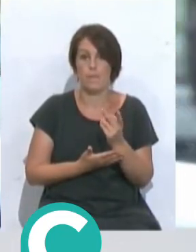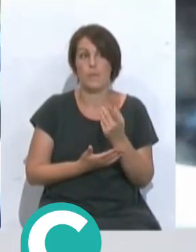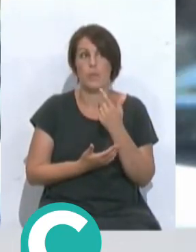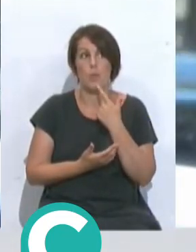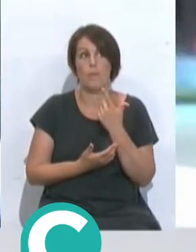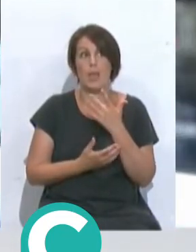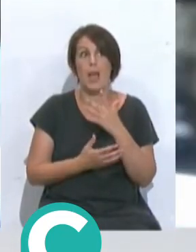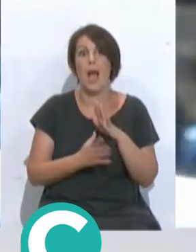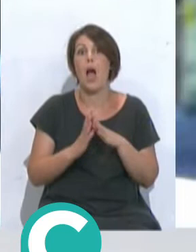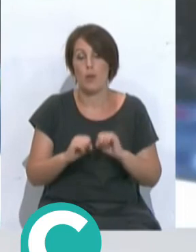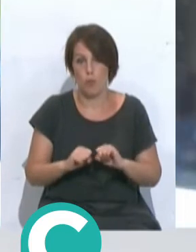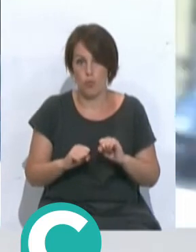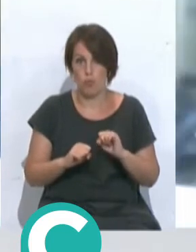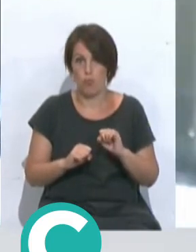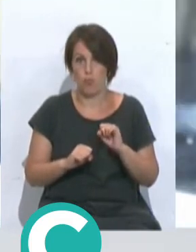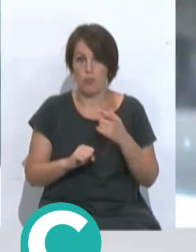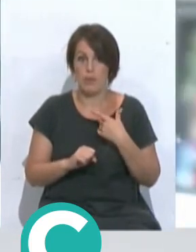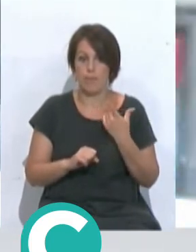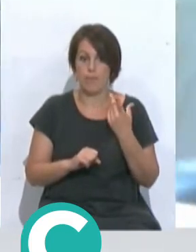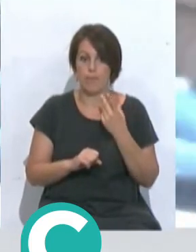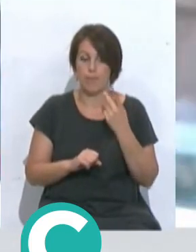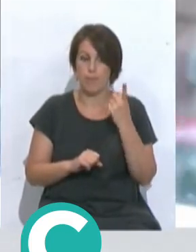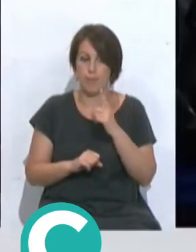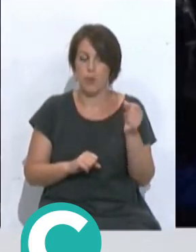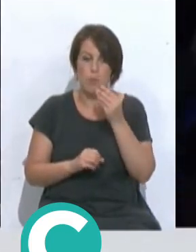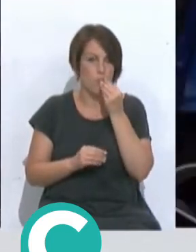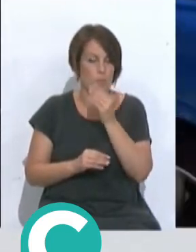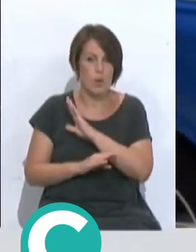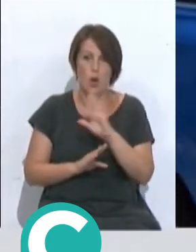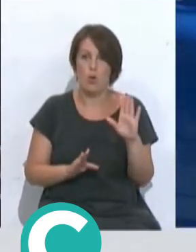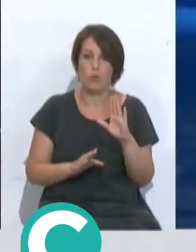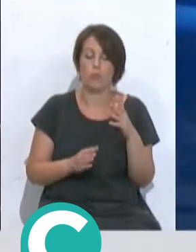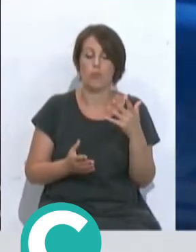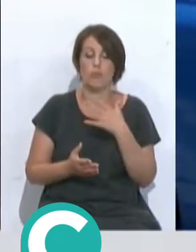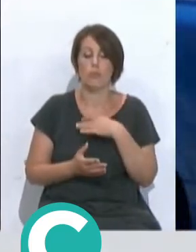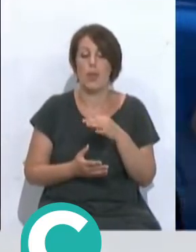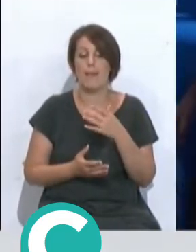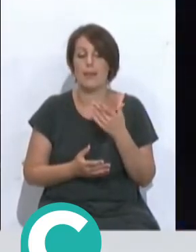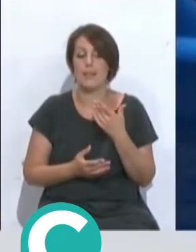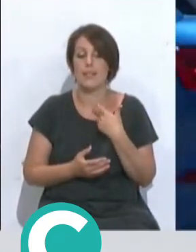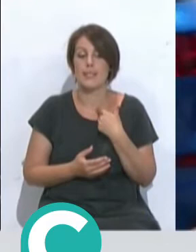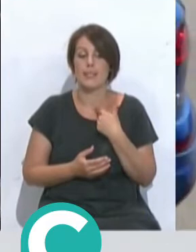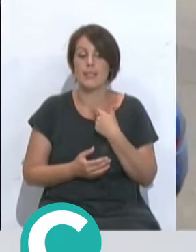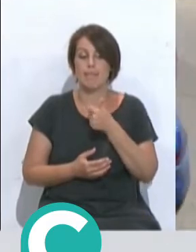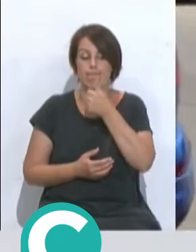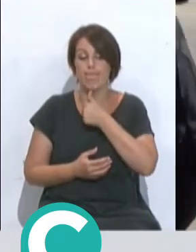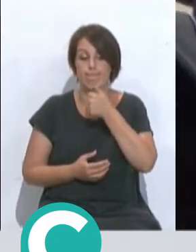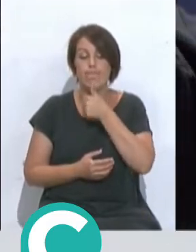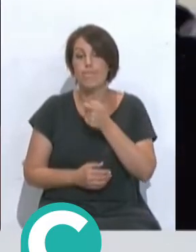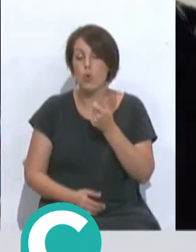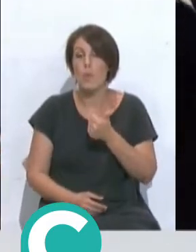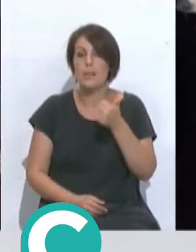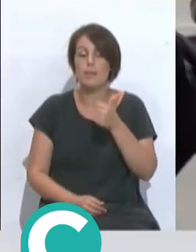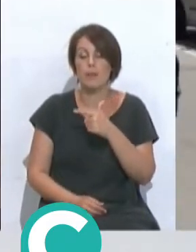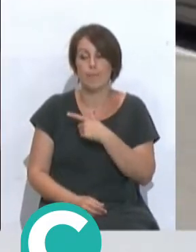digamos de acuerdo que la salida es lo mejor, claro, evidentemente podía haber un poco más, podía tal, pero ya